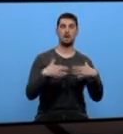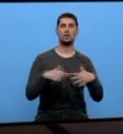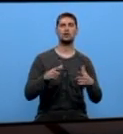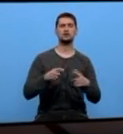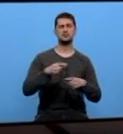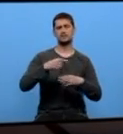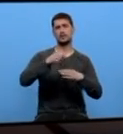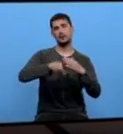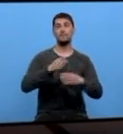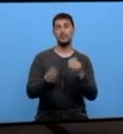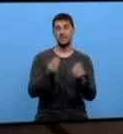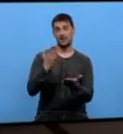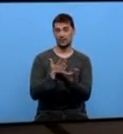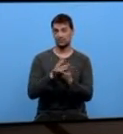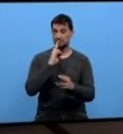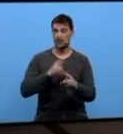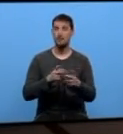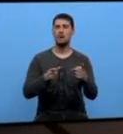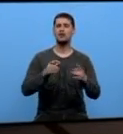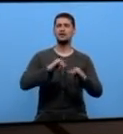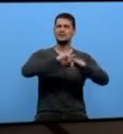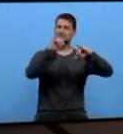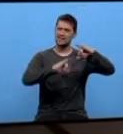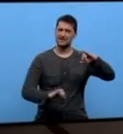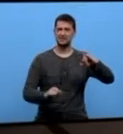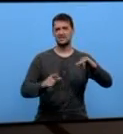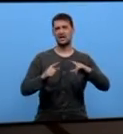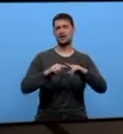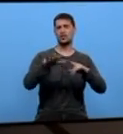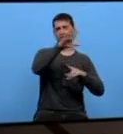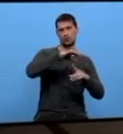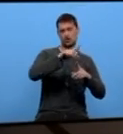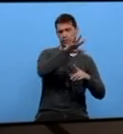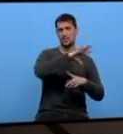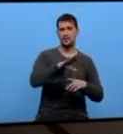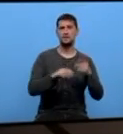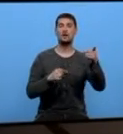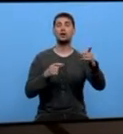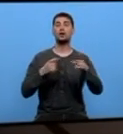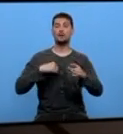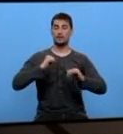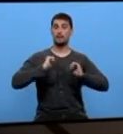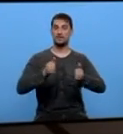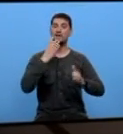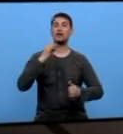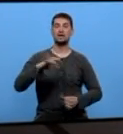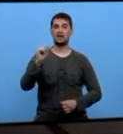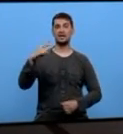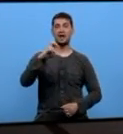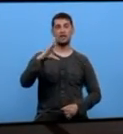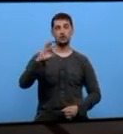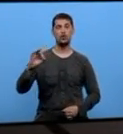visión multidisciplinar da crise de Occidente. No foro de debate que abriu este mércores o director de Le Món Diplomatic, Ignacio Ramonet,